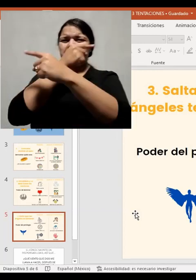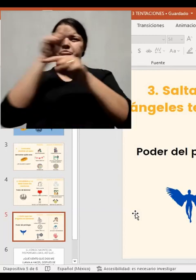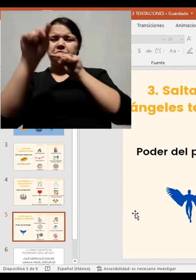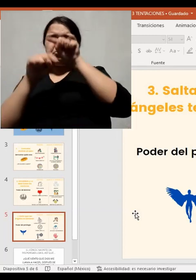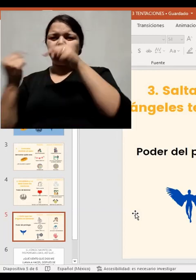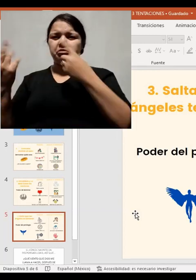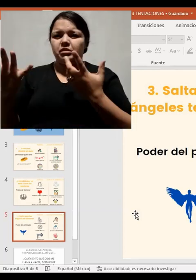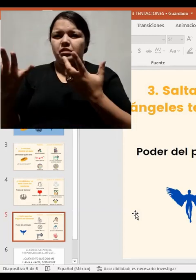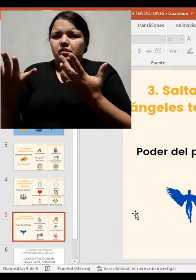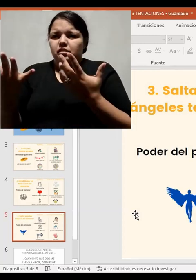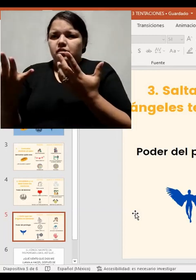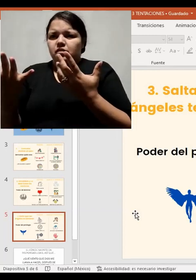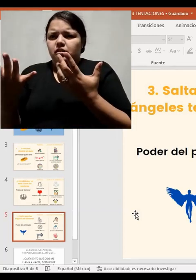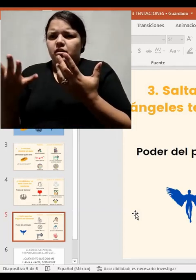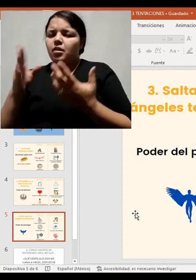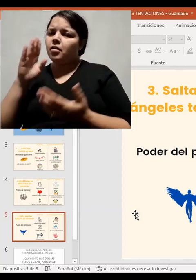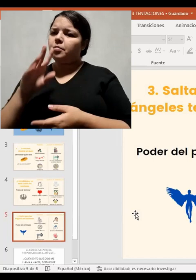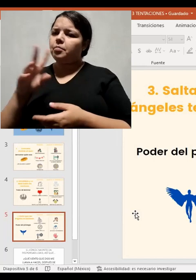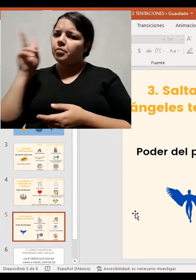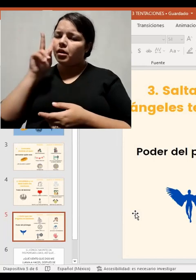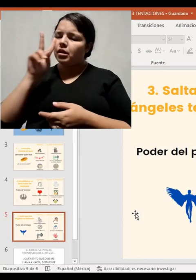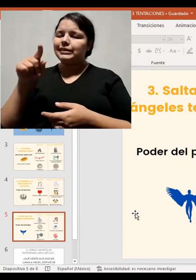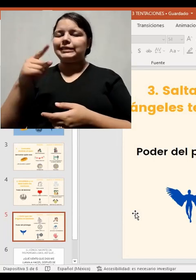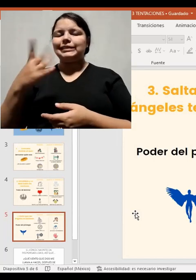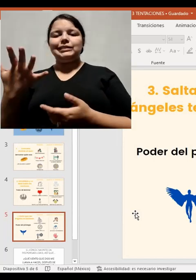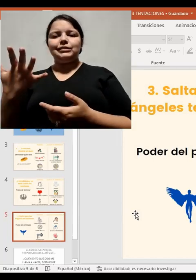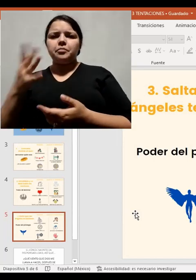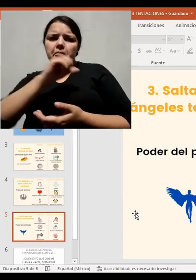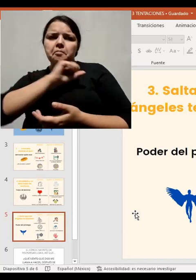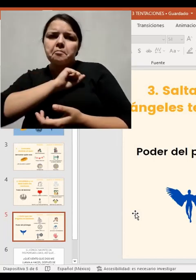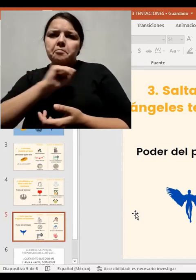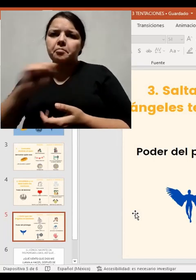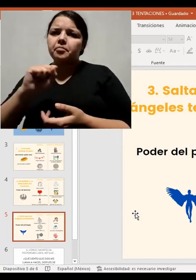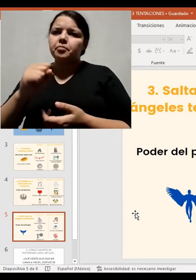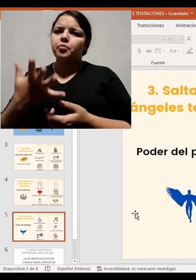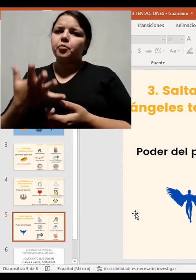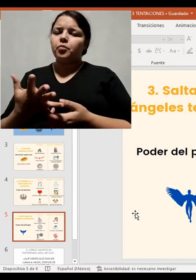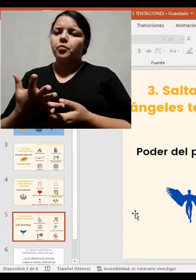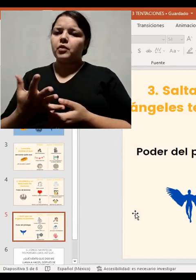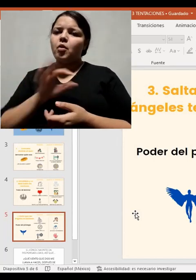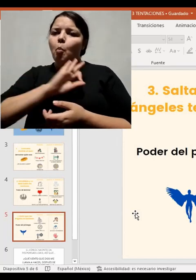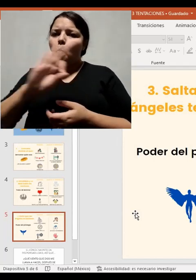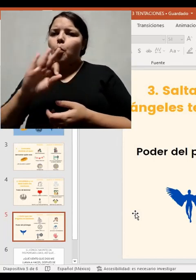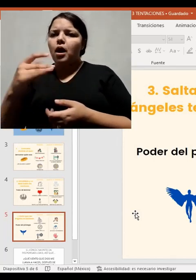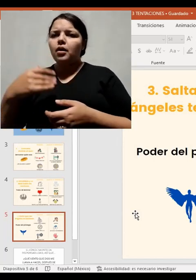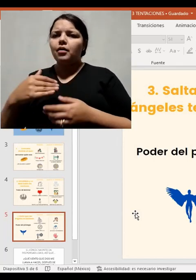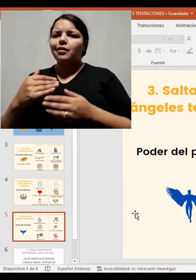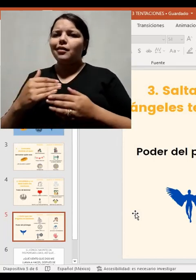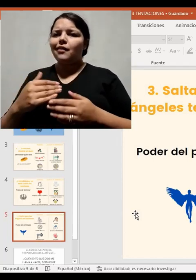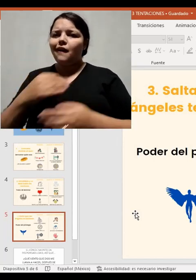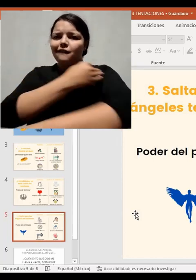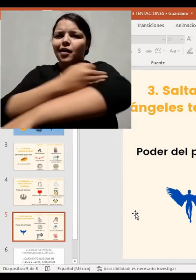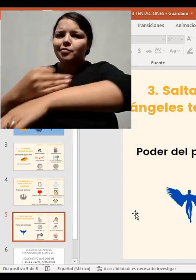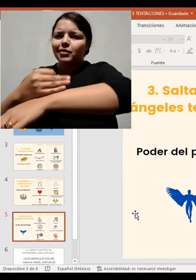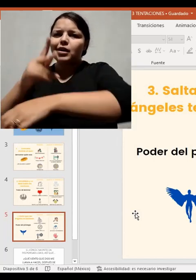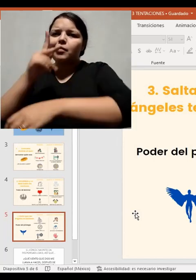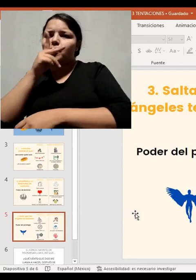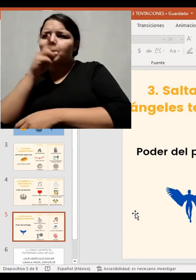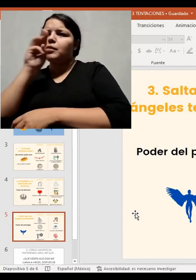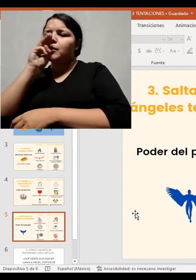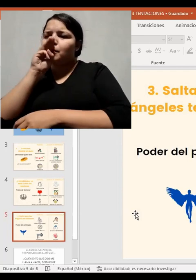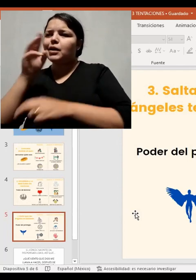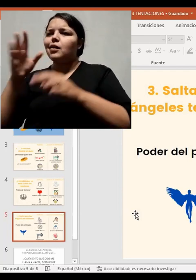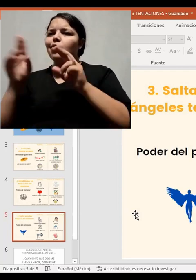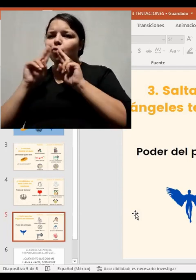Siempre señalando en lugar de la empatía. Es decir, qué padre si yo tuve el privilegio de crecer en una familia con a lo mejor unidad, con